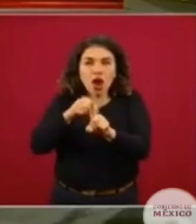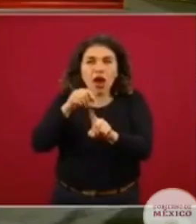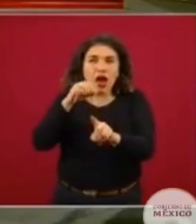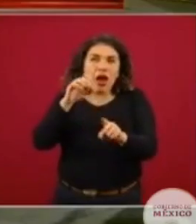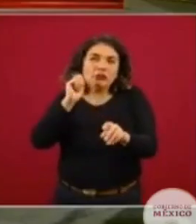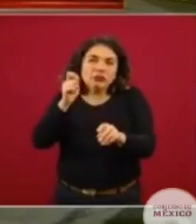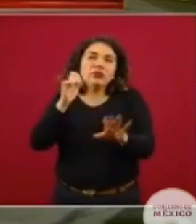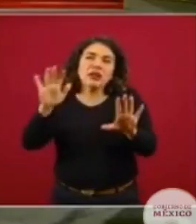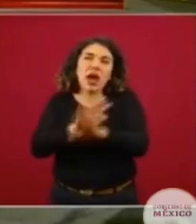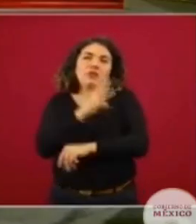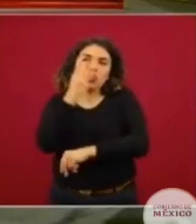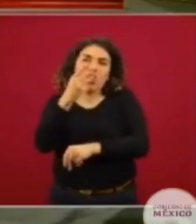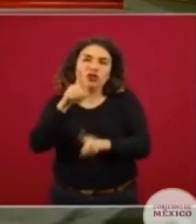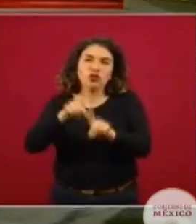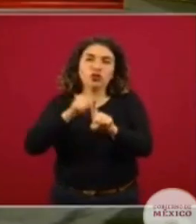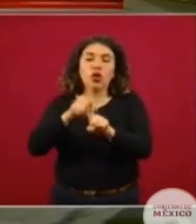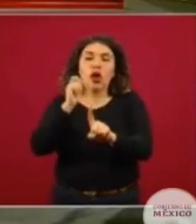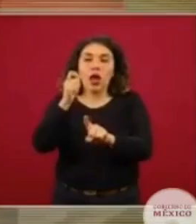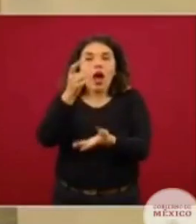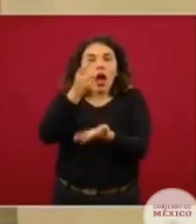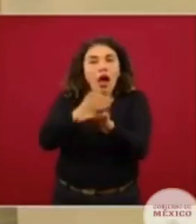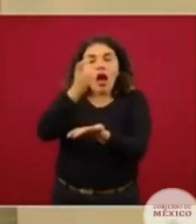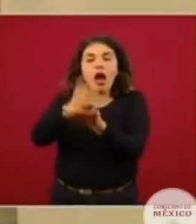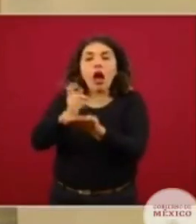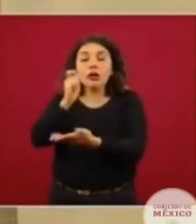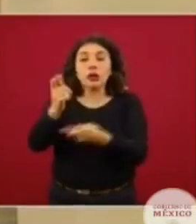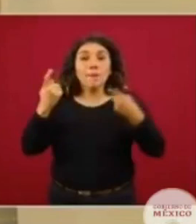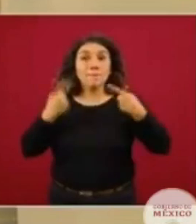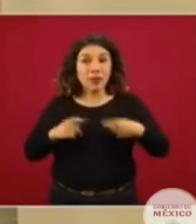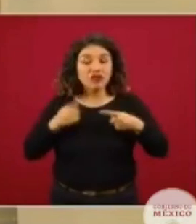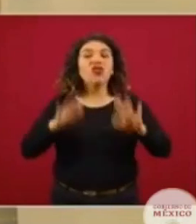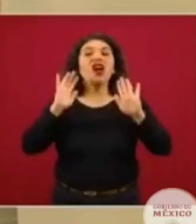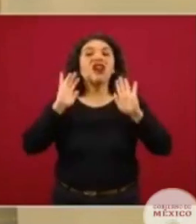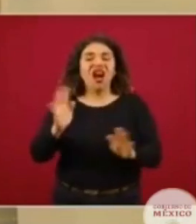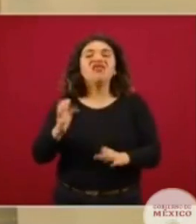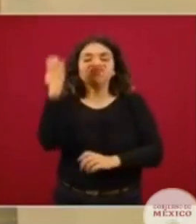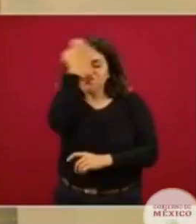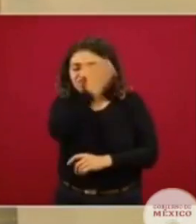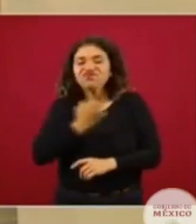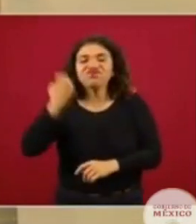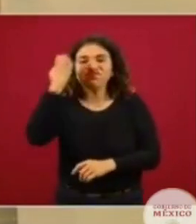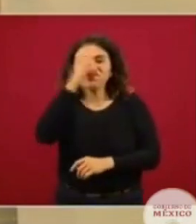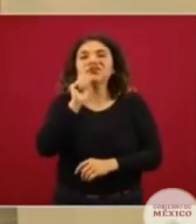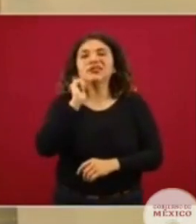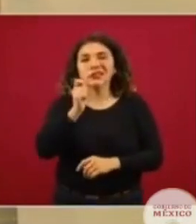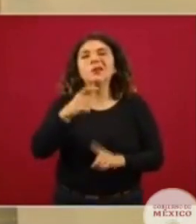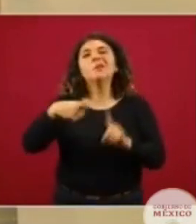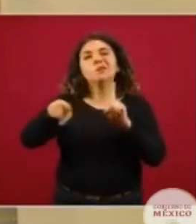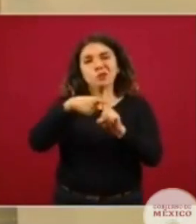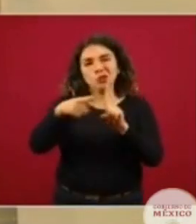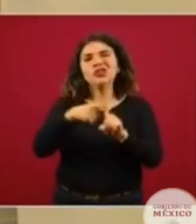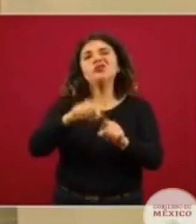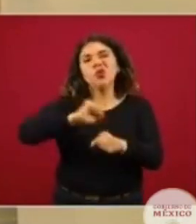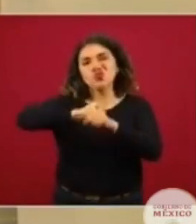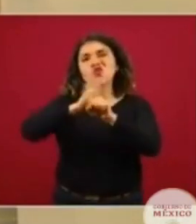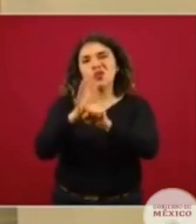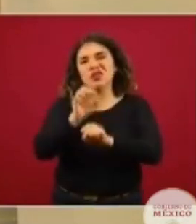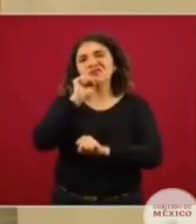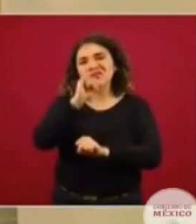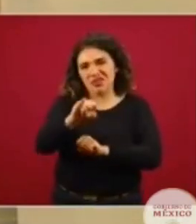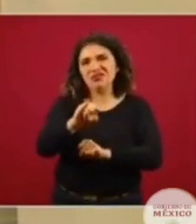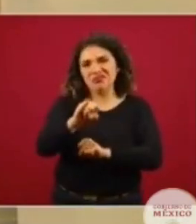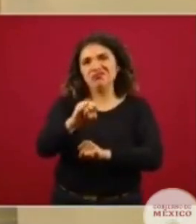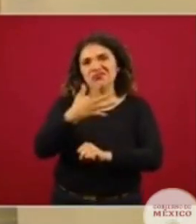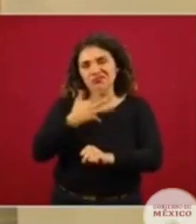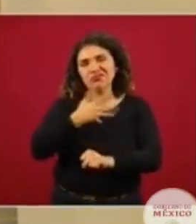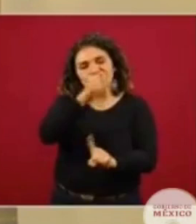son tres colores que están identificando a las personas que ya dieron una prueba confirmatoria positiva, es decir, se